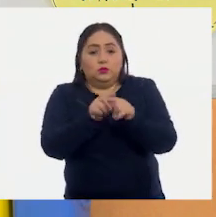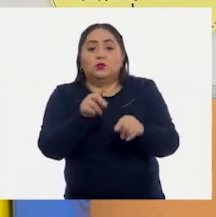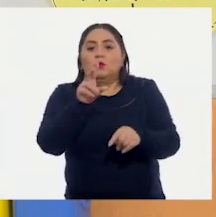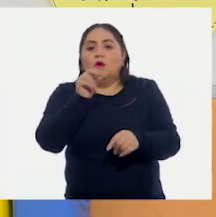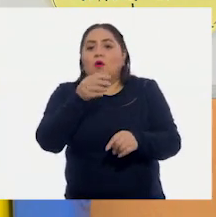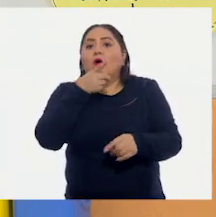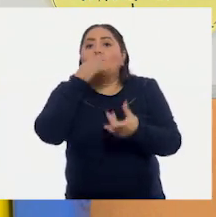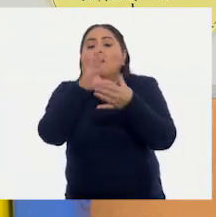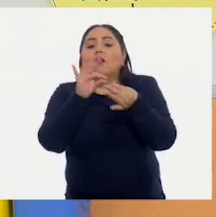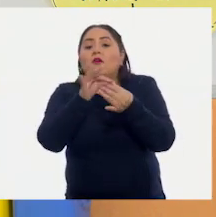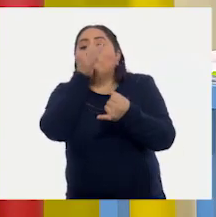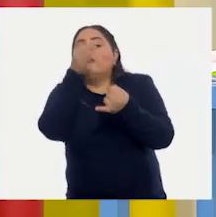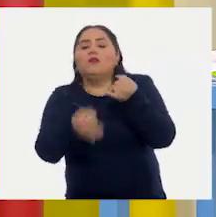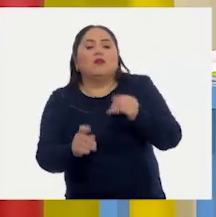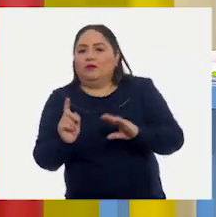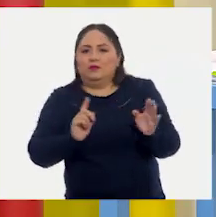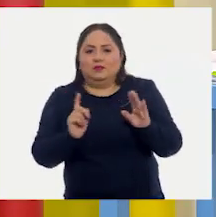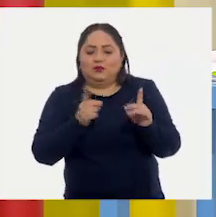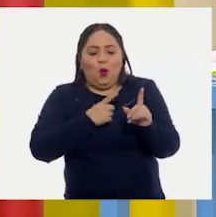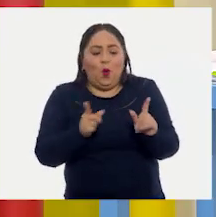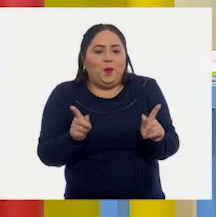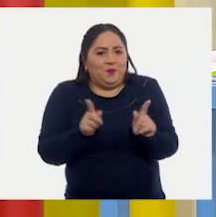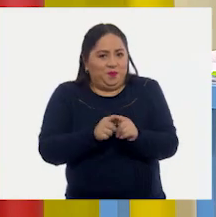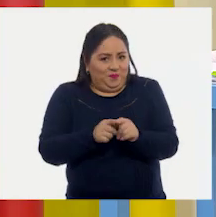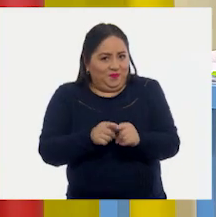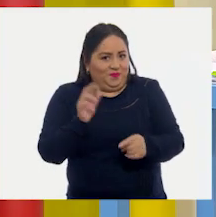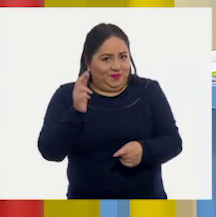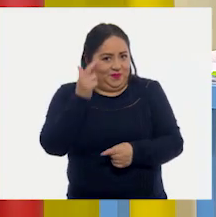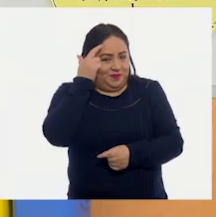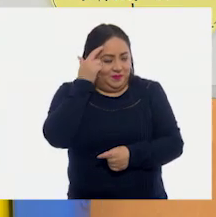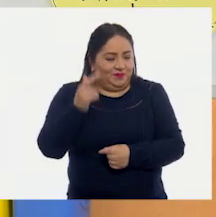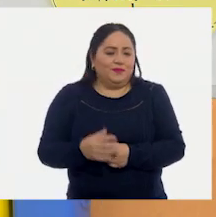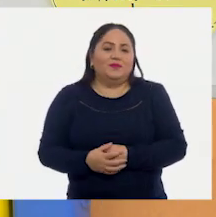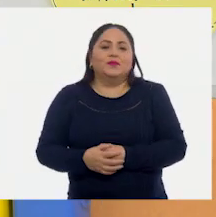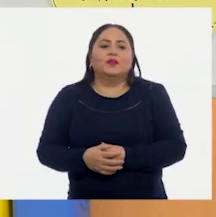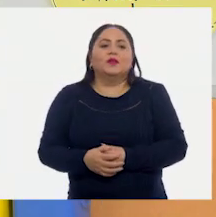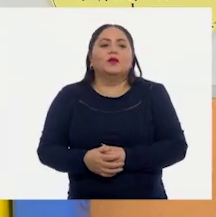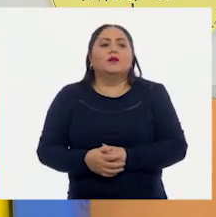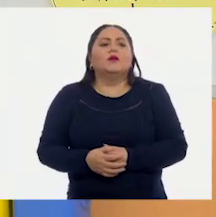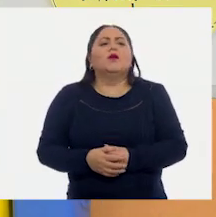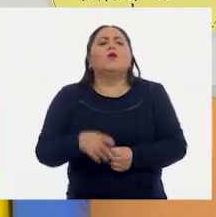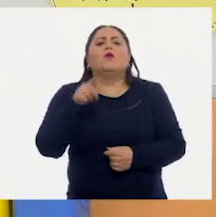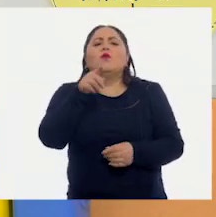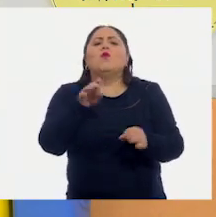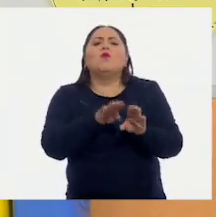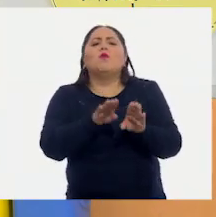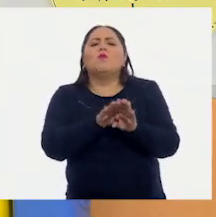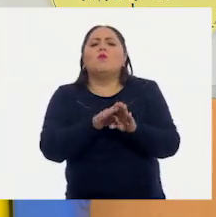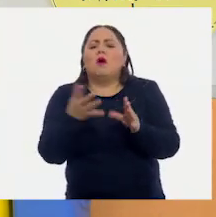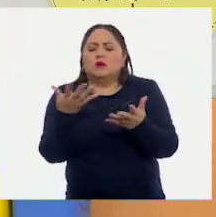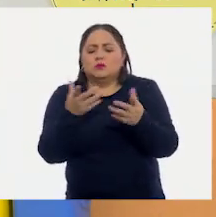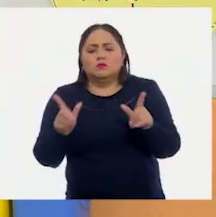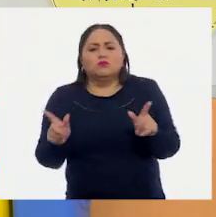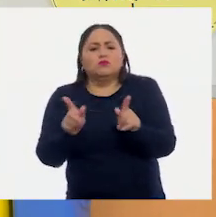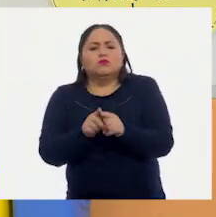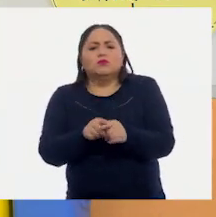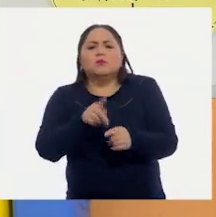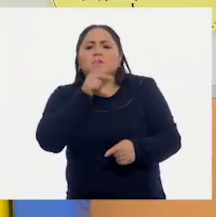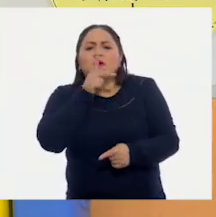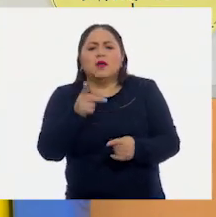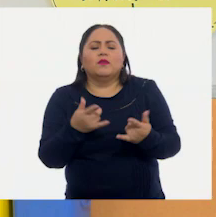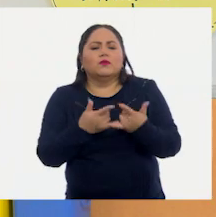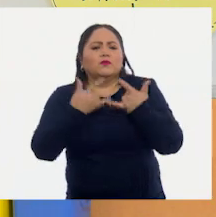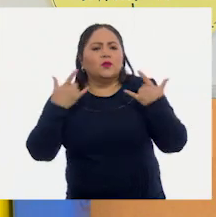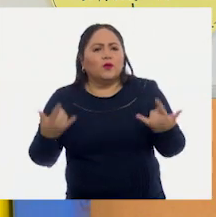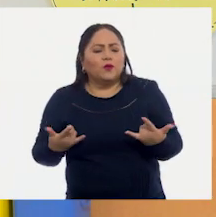el... Final. Eso es muy importante recordarlo. Niñas y niñas, ¿cómo harías un resumen de la